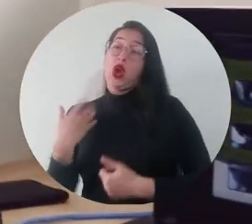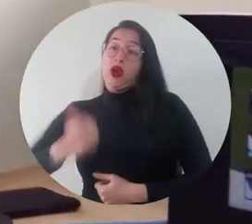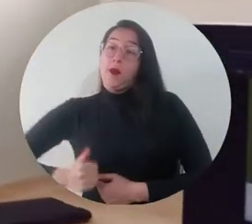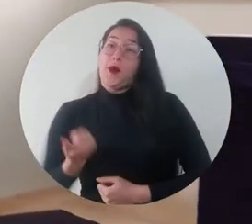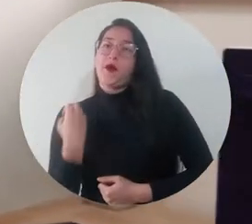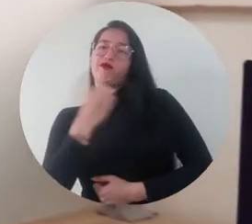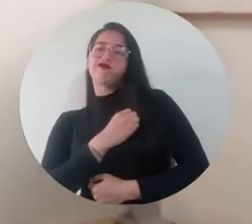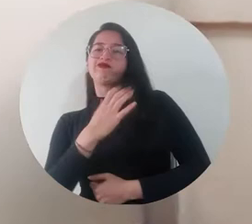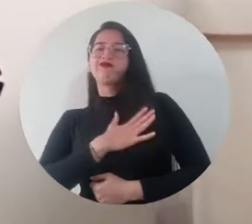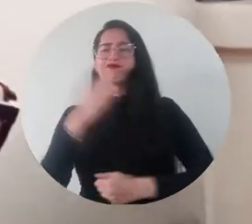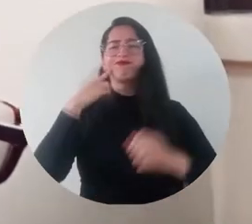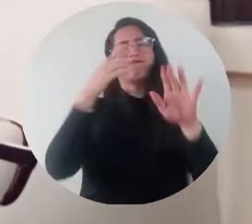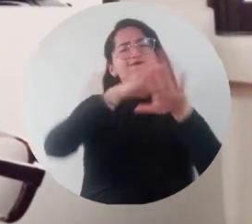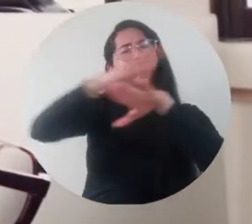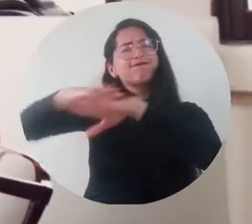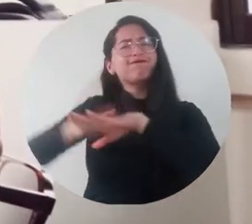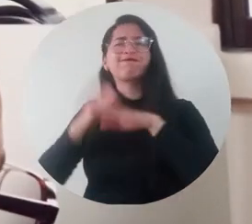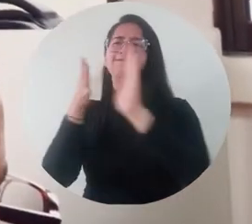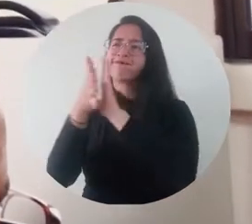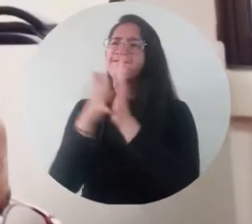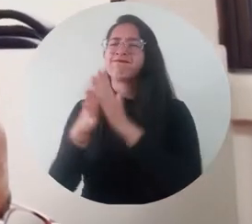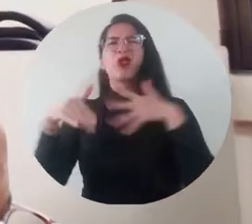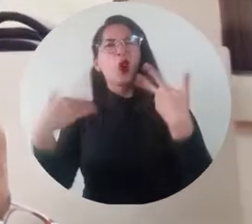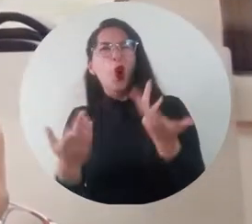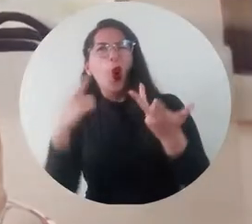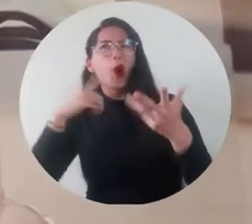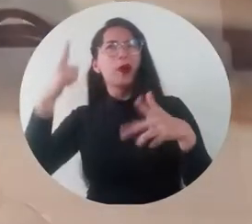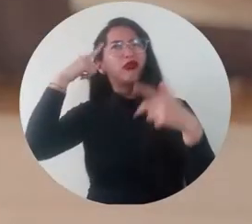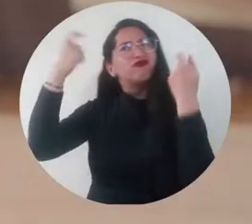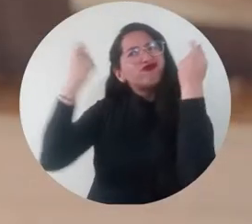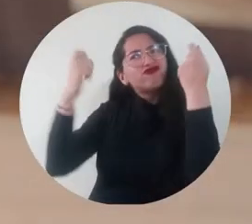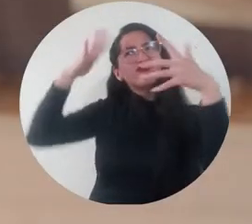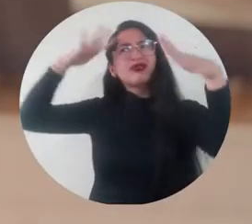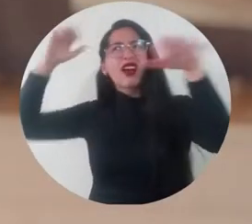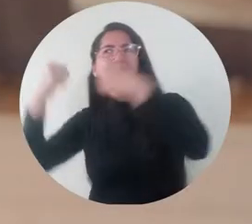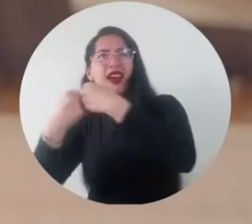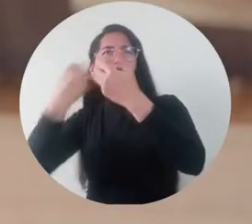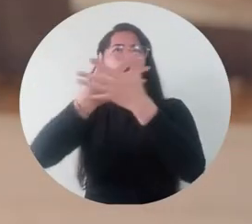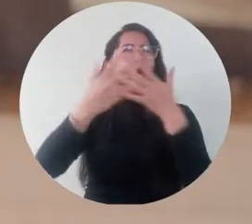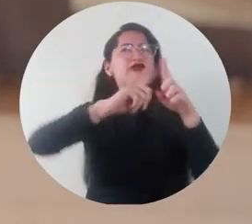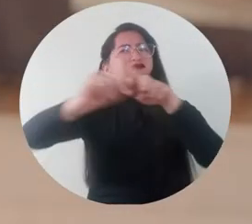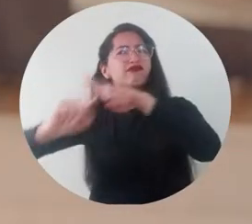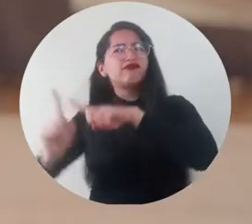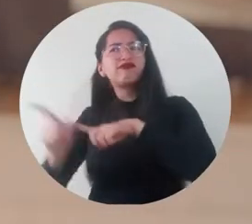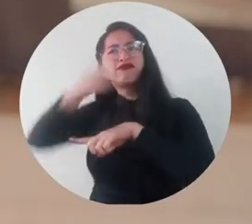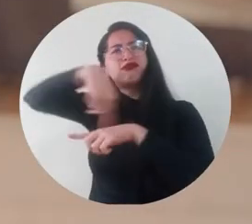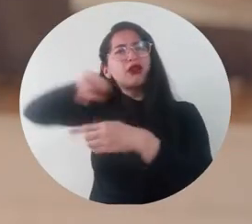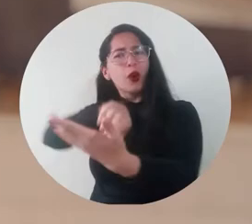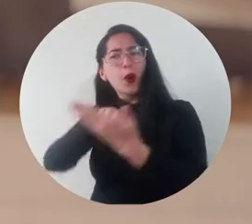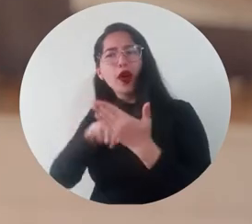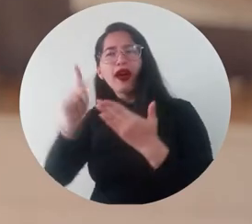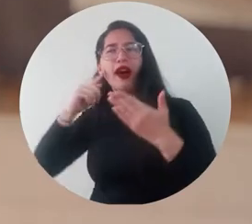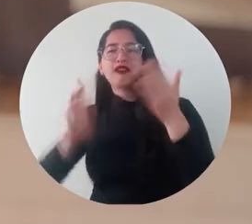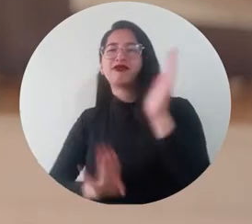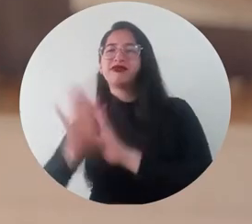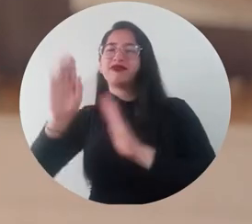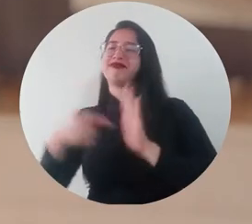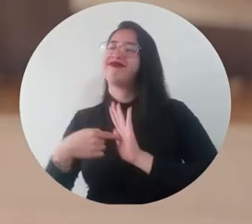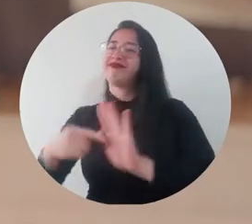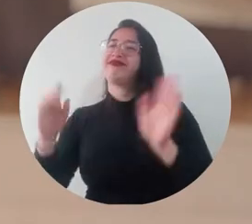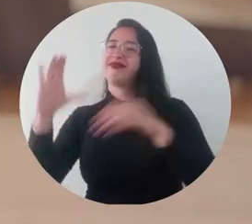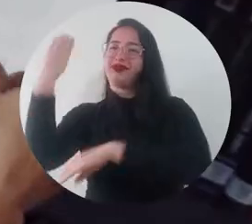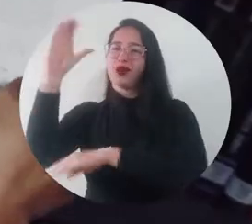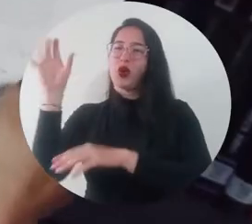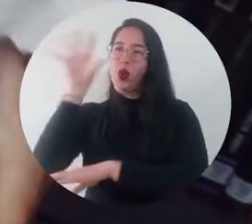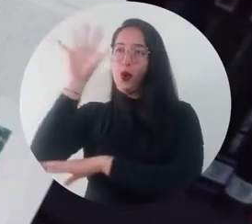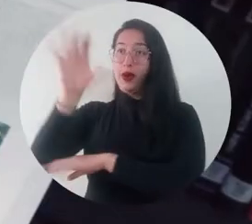pronto para mostrar cosas que pasan en nuestro entorno de crear alianzas que nos sirvan como universidad, como ciudad, como